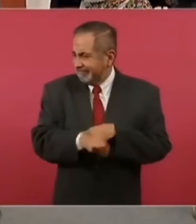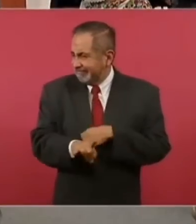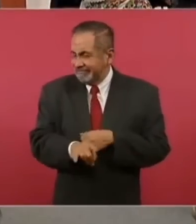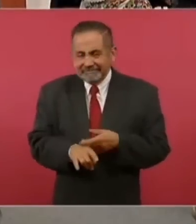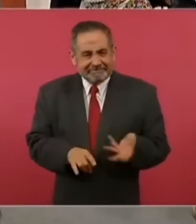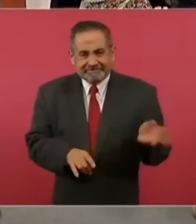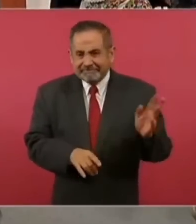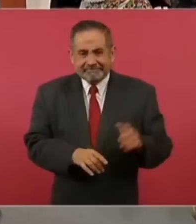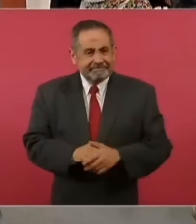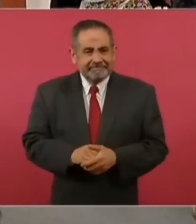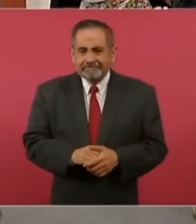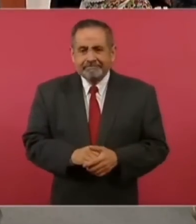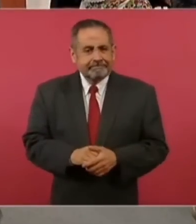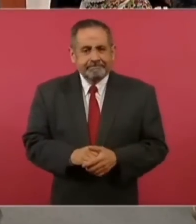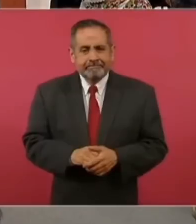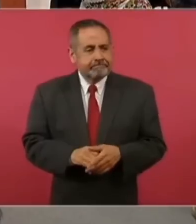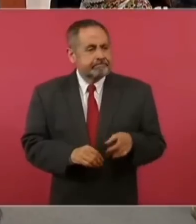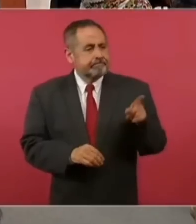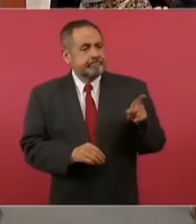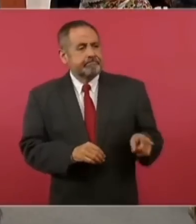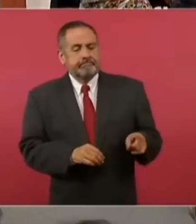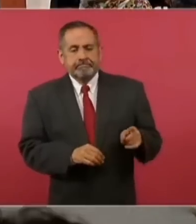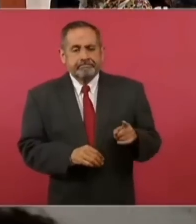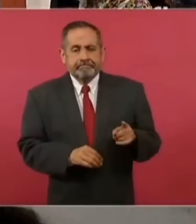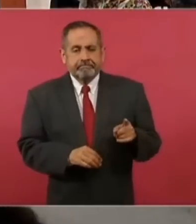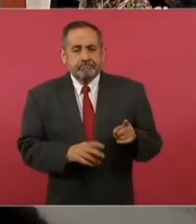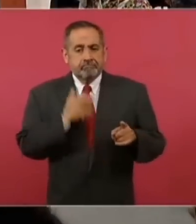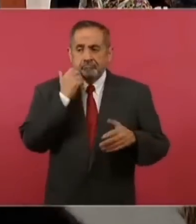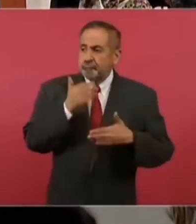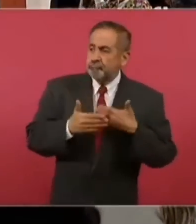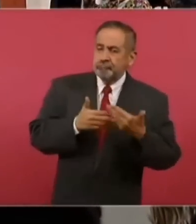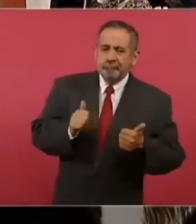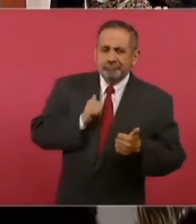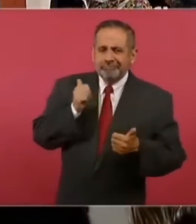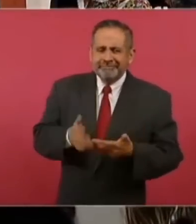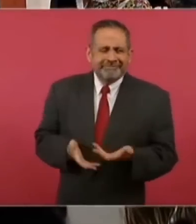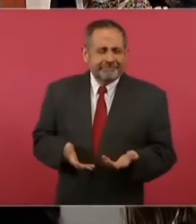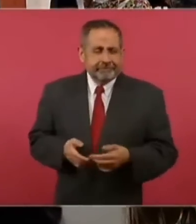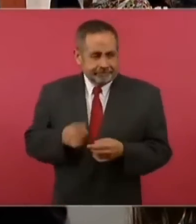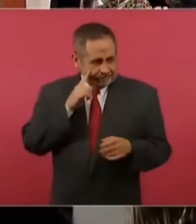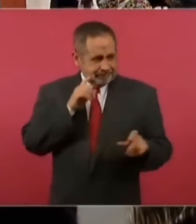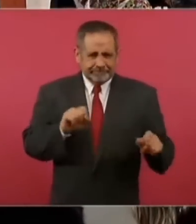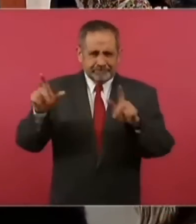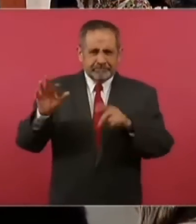para querer este avanzar no tienes ahí a Fox